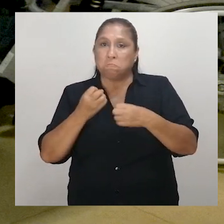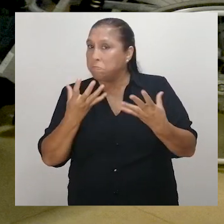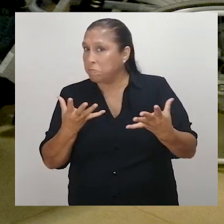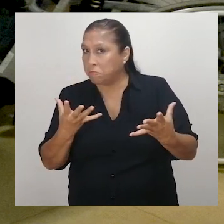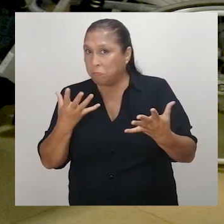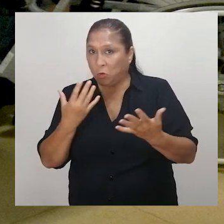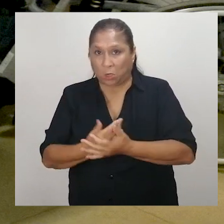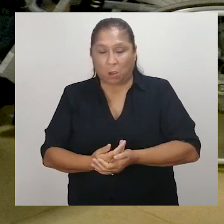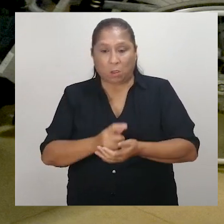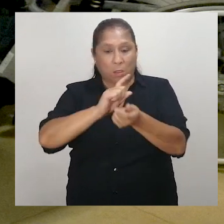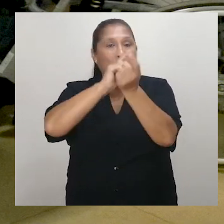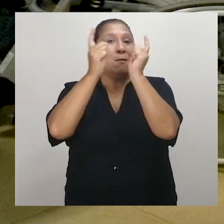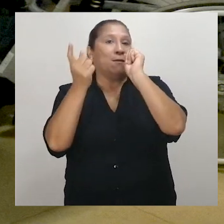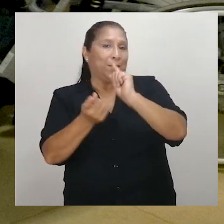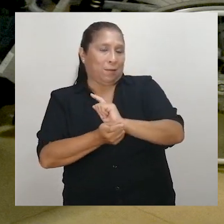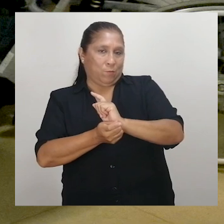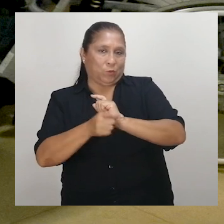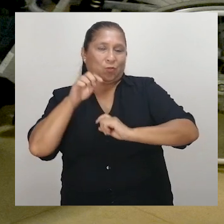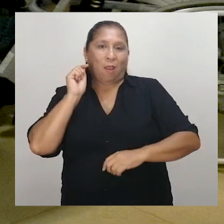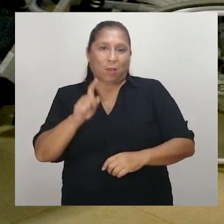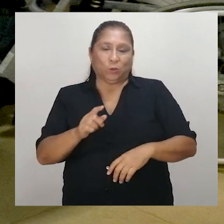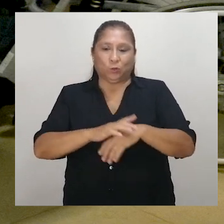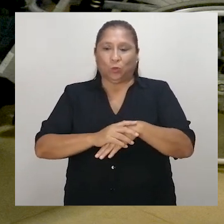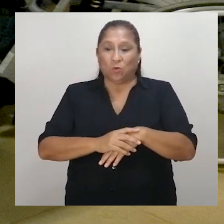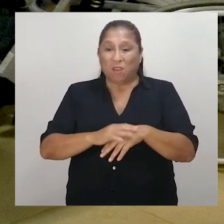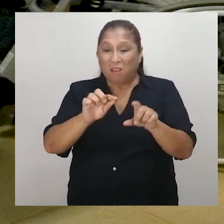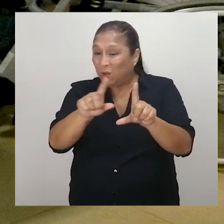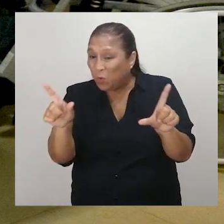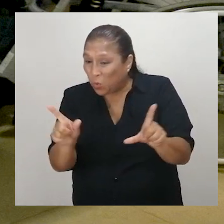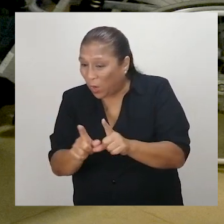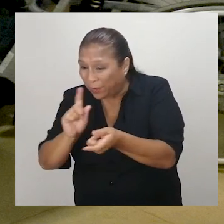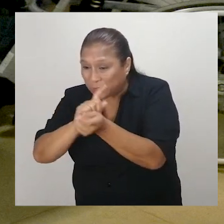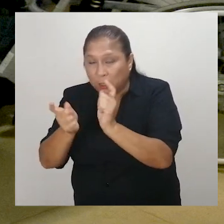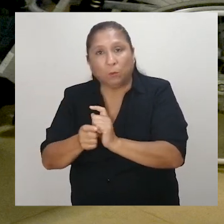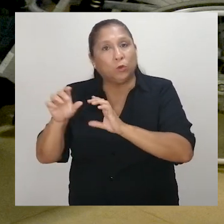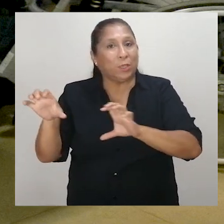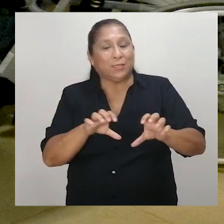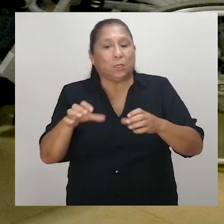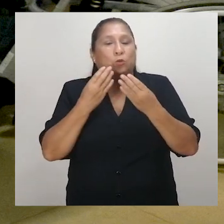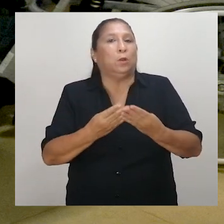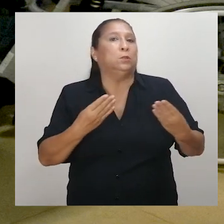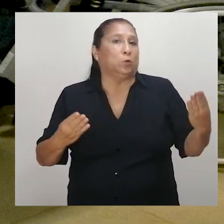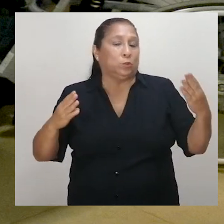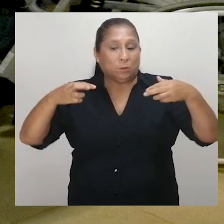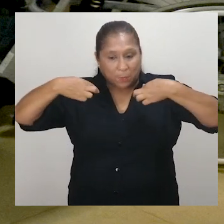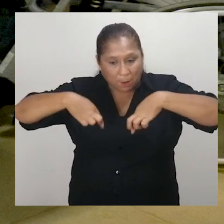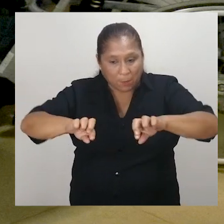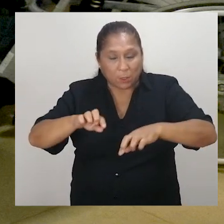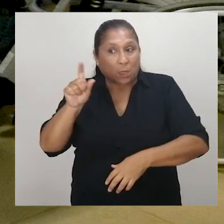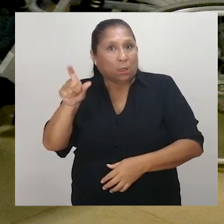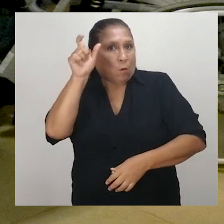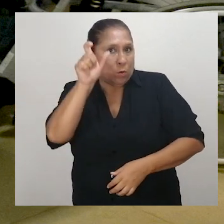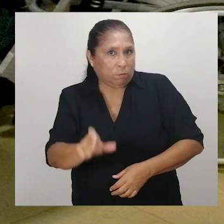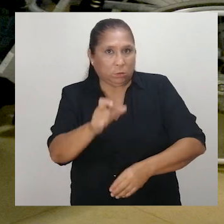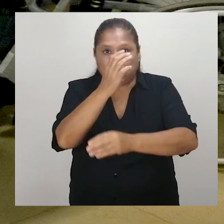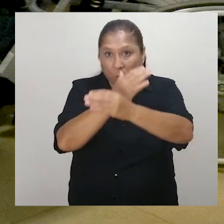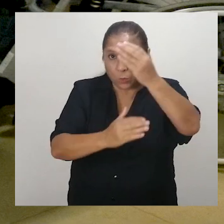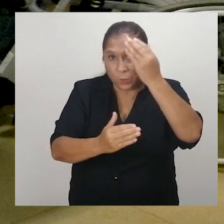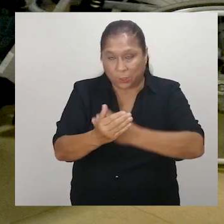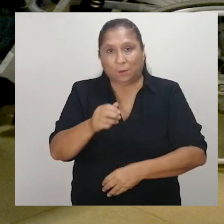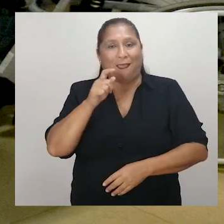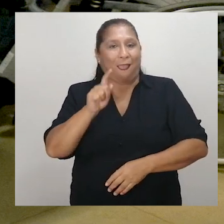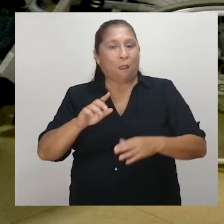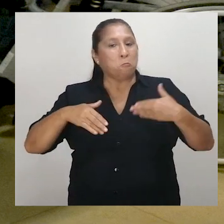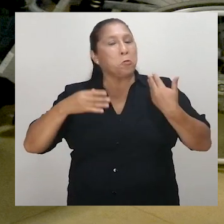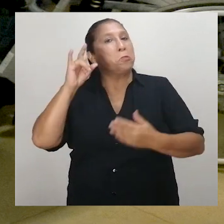funciones o deberes. Modificaciones. Son alteraciones que se le han hecho a las cosas para permitir que una